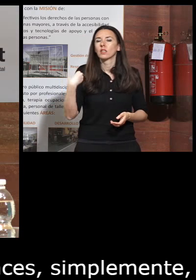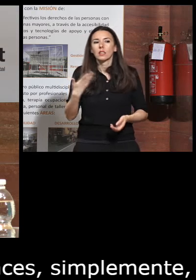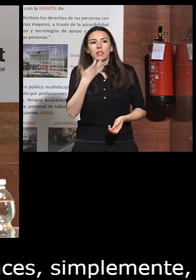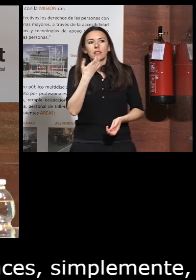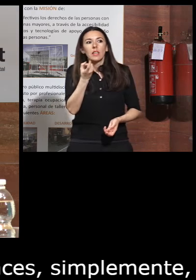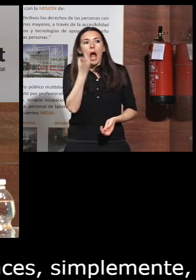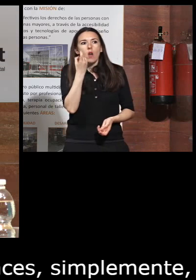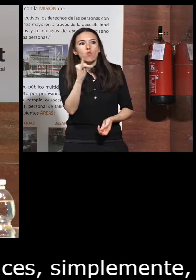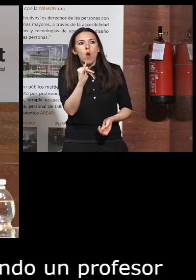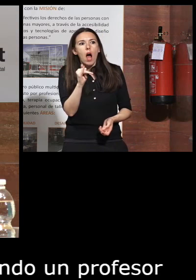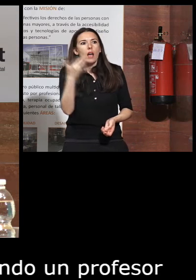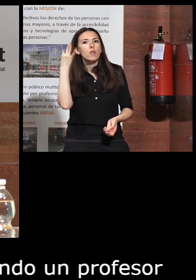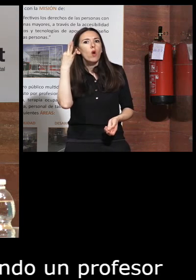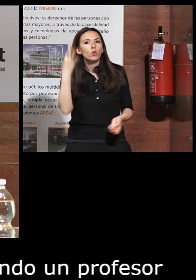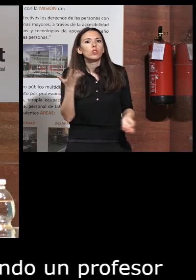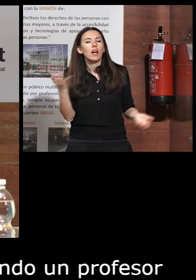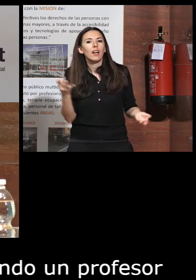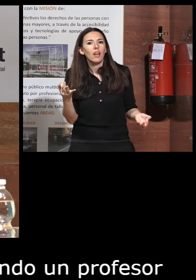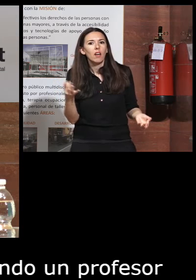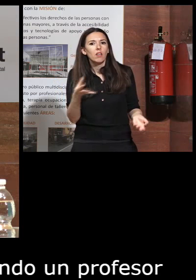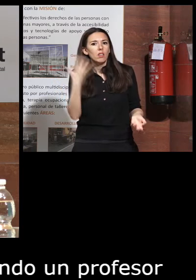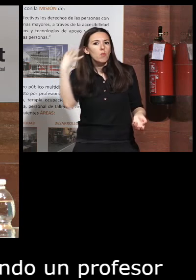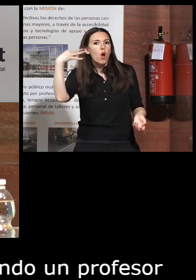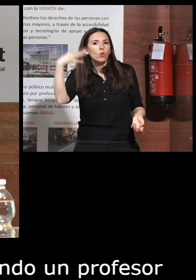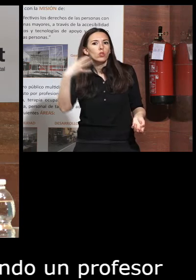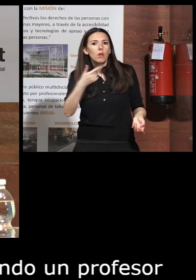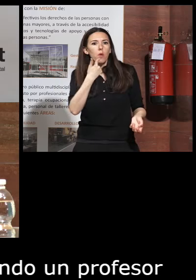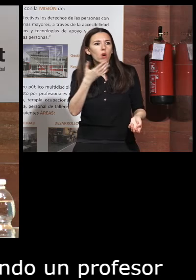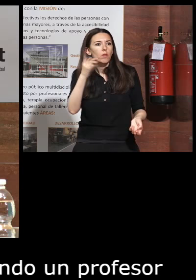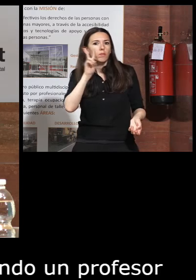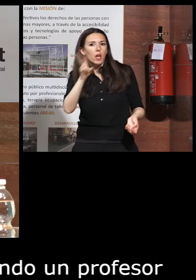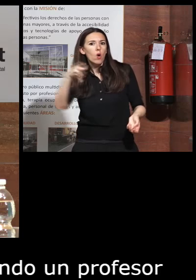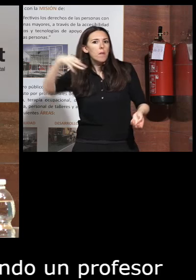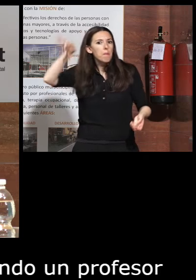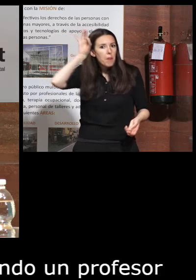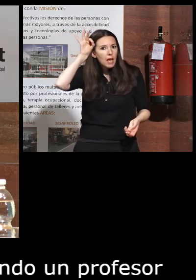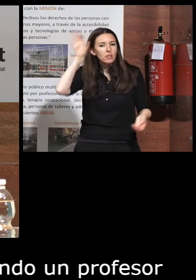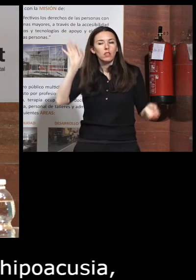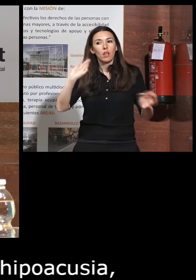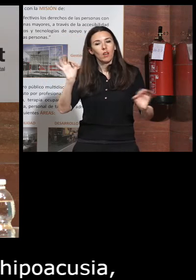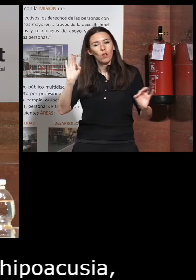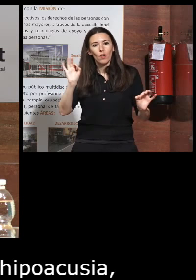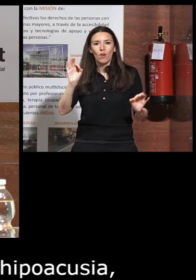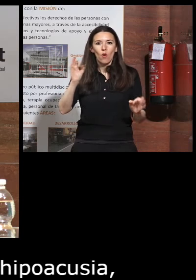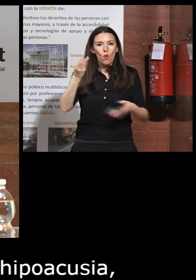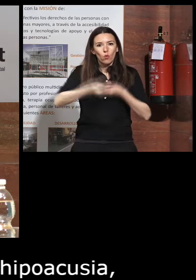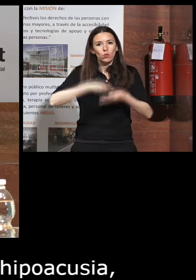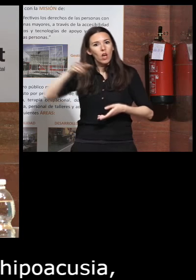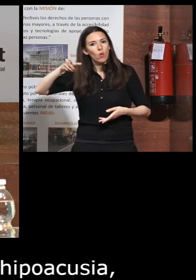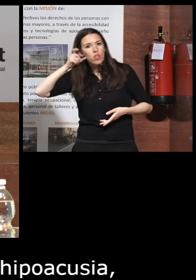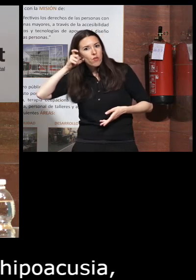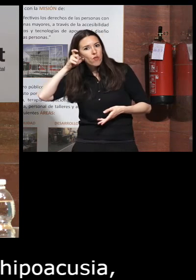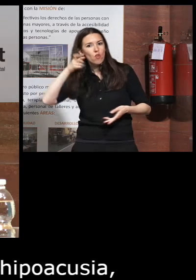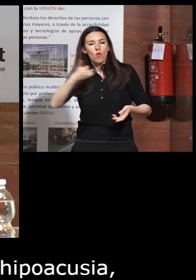si un alumno tiene hipoacusia porque le veo que tiene algún implante coclear o veo que utiliza un audífono o